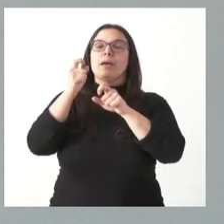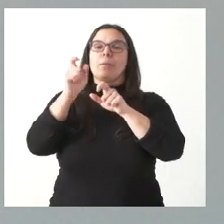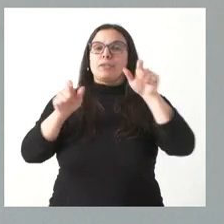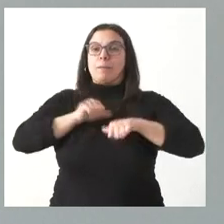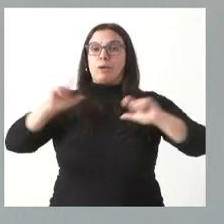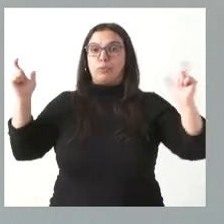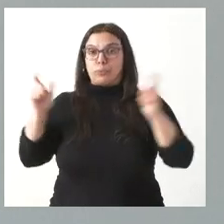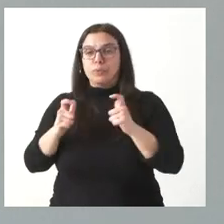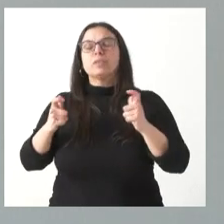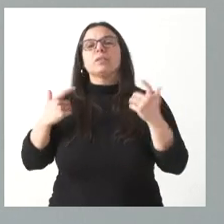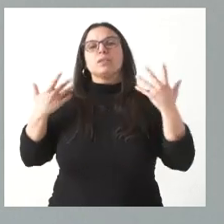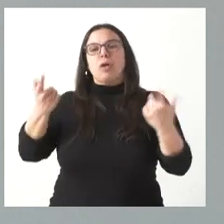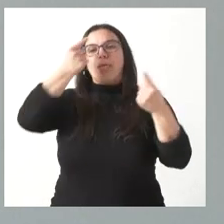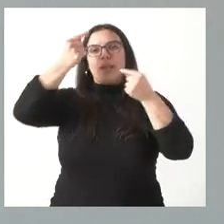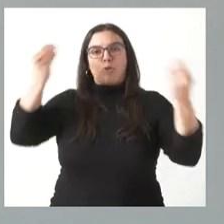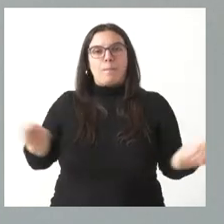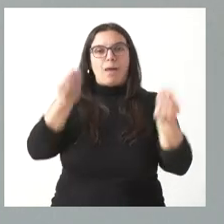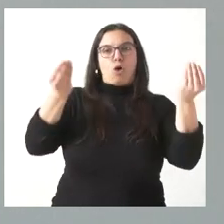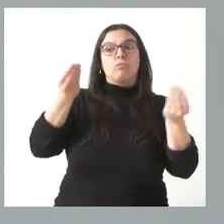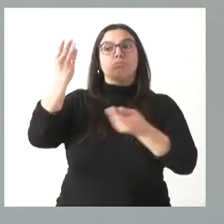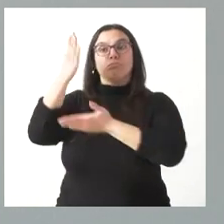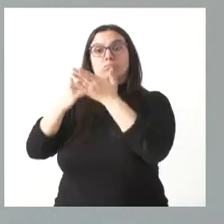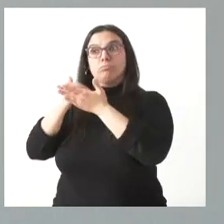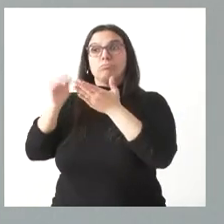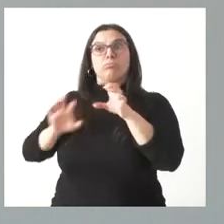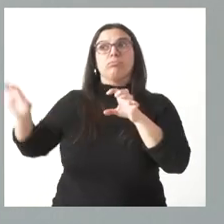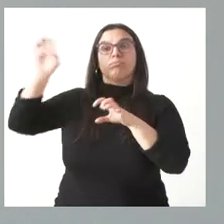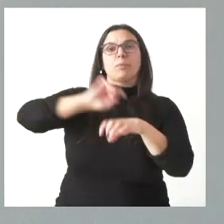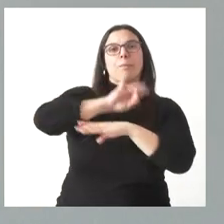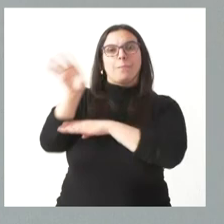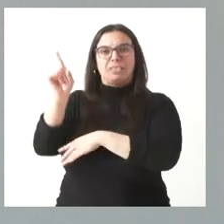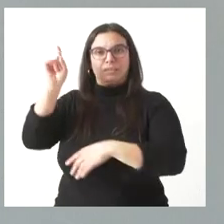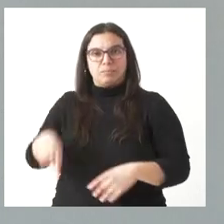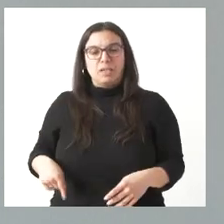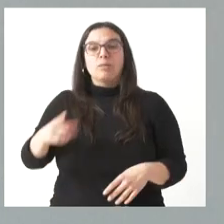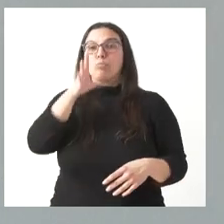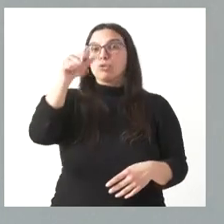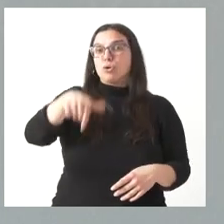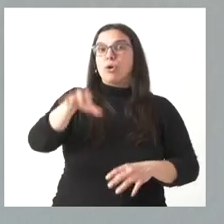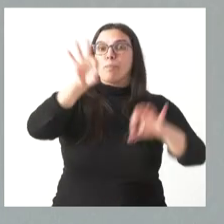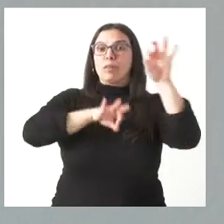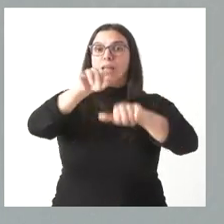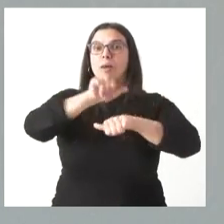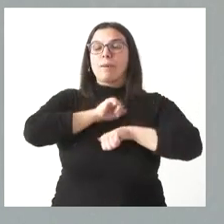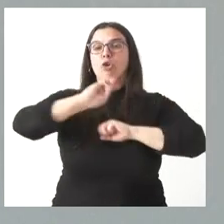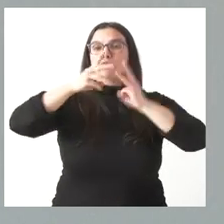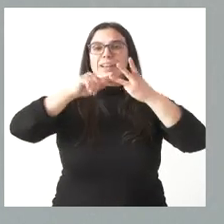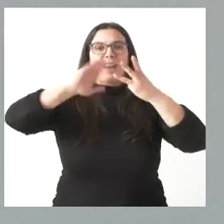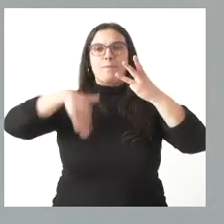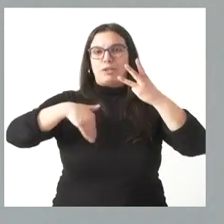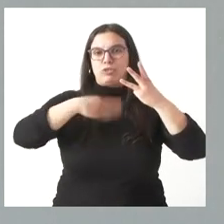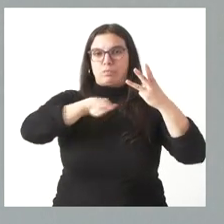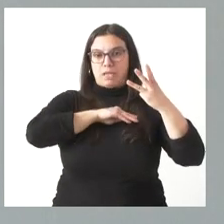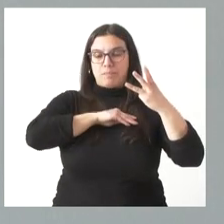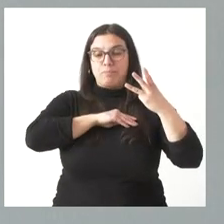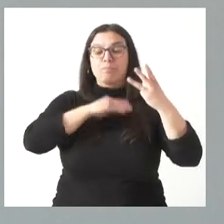entre esos valores, mejores datos que el conjunto nacional, lo que nos permitió que nuestra tasa de desempleo hoy sea la tercera más baja del conjunto nacional. No